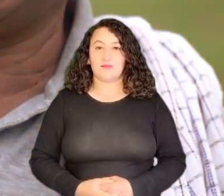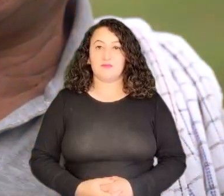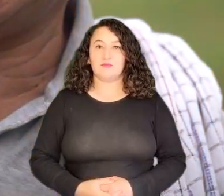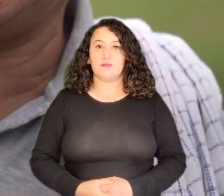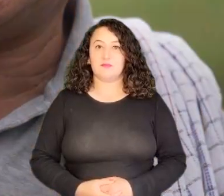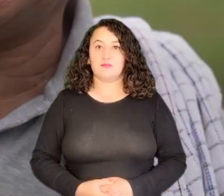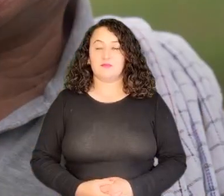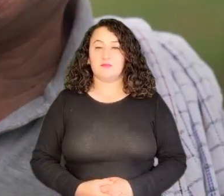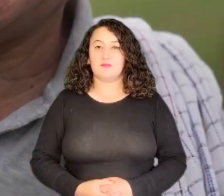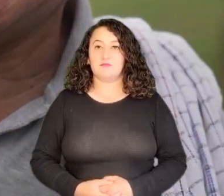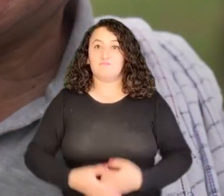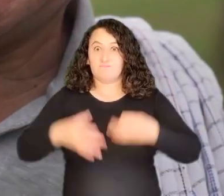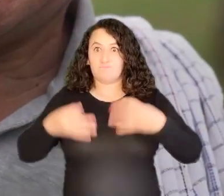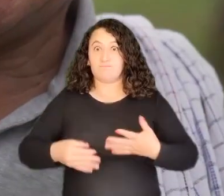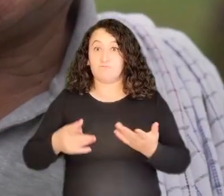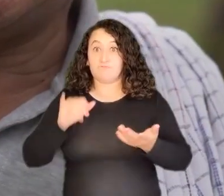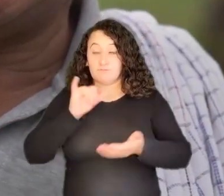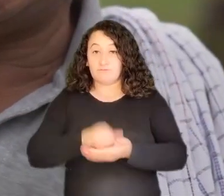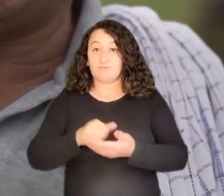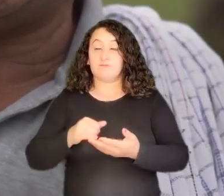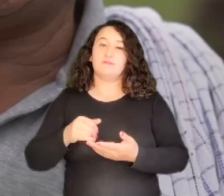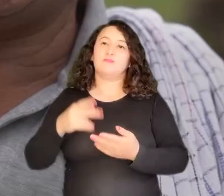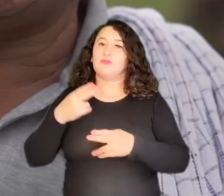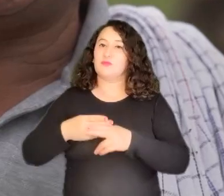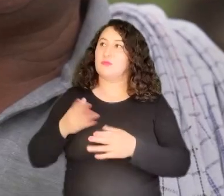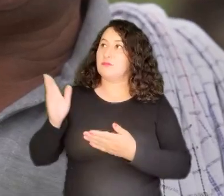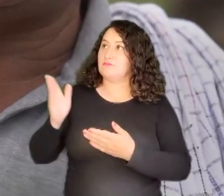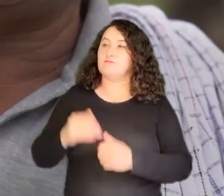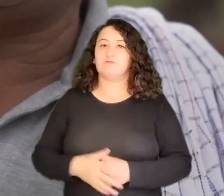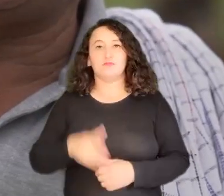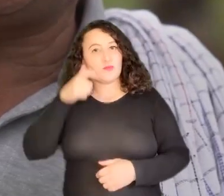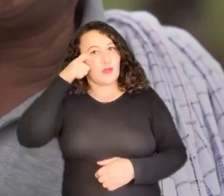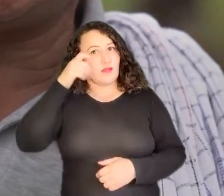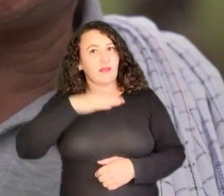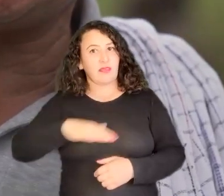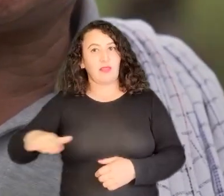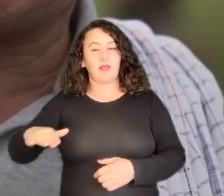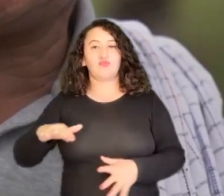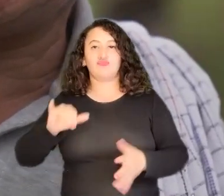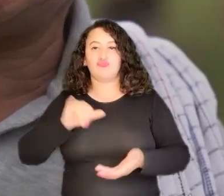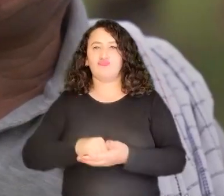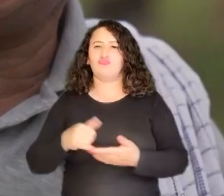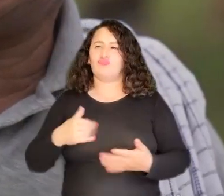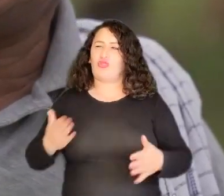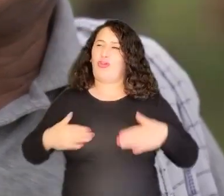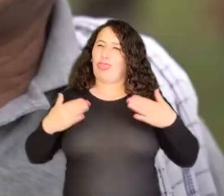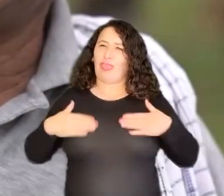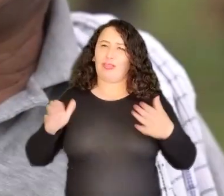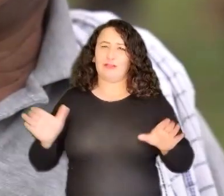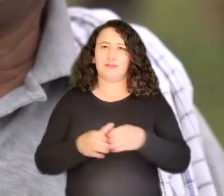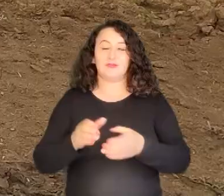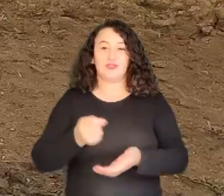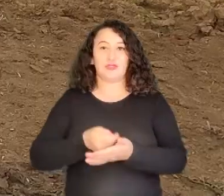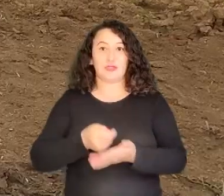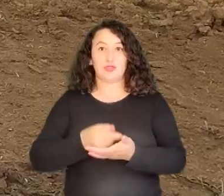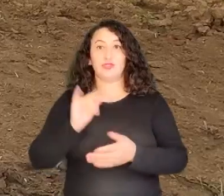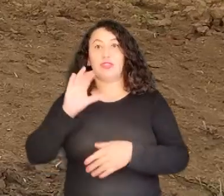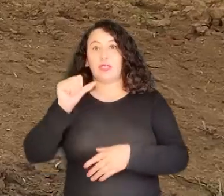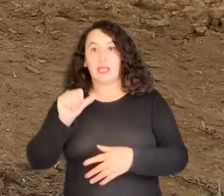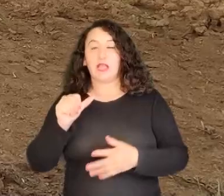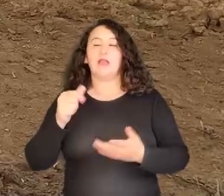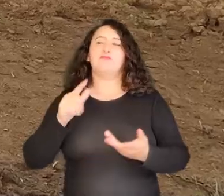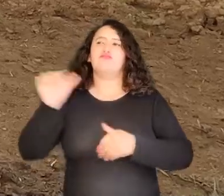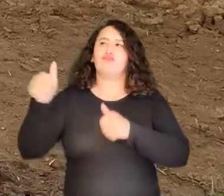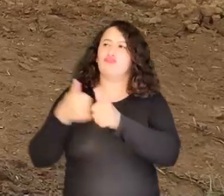Yo me llamo Hernandidi Hermotato Hernández, soy ganadero aquí en Calamar Guaviare, contentos con la asociación, contentos con el ICA, con estos